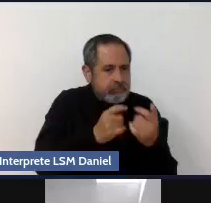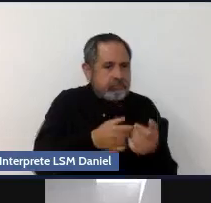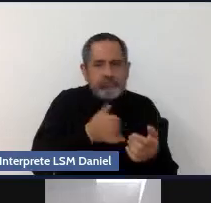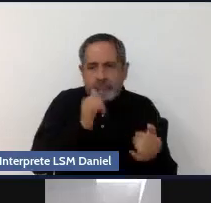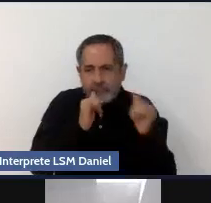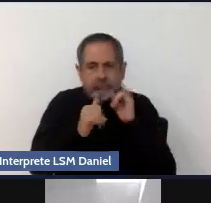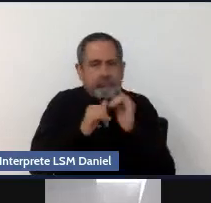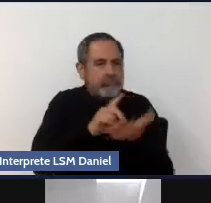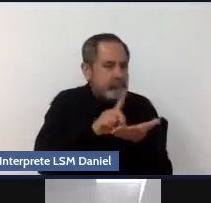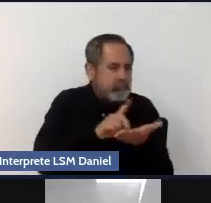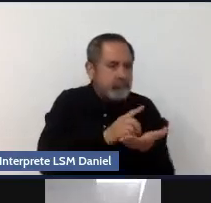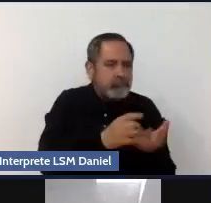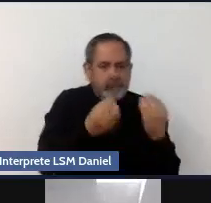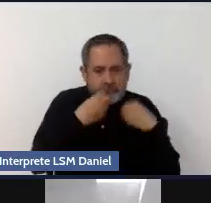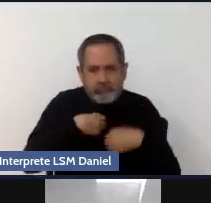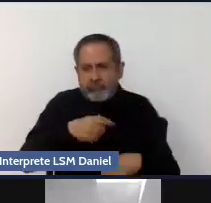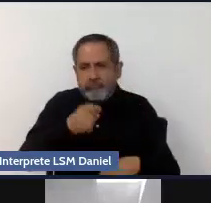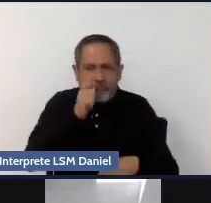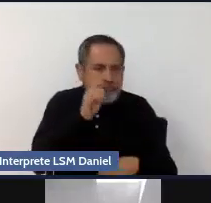consumo de sustancias.